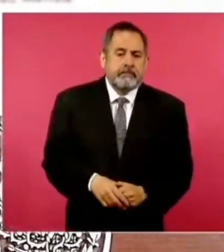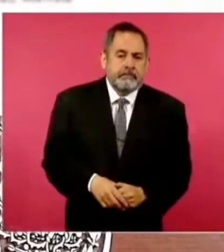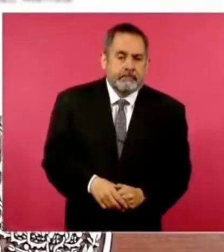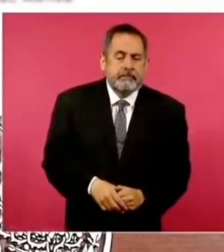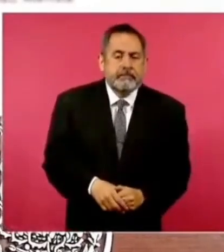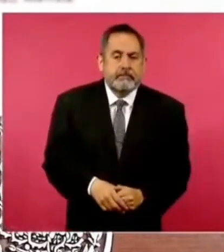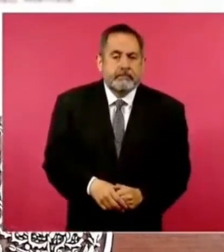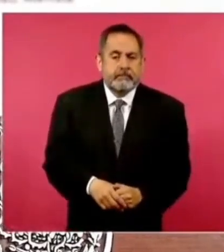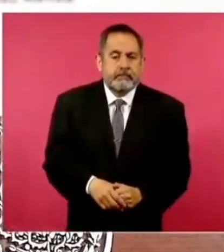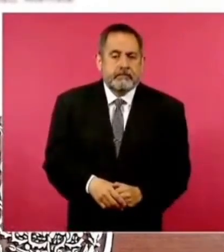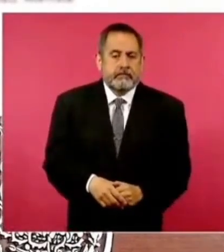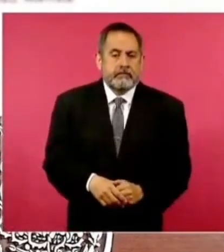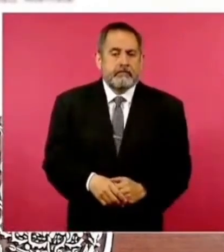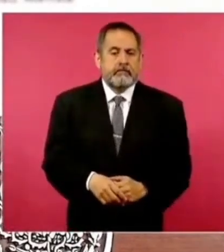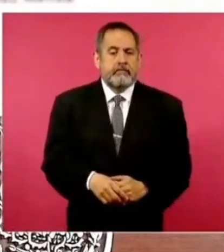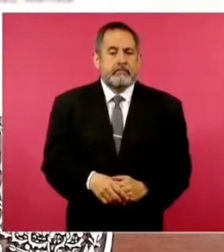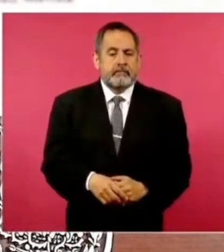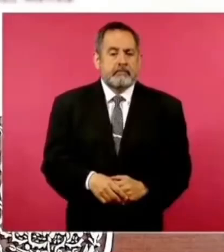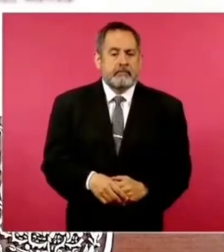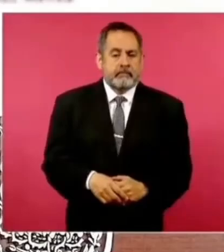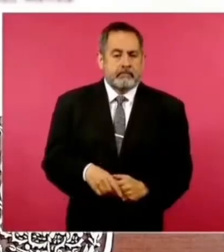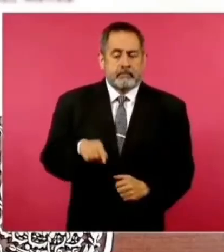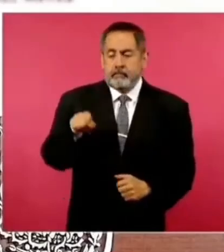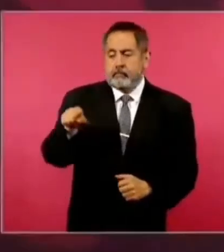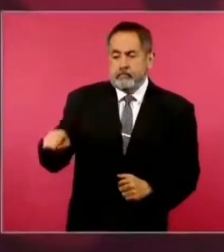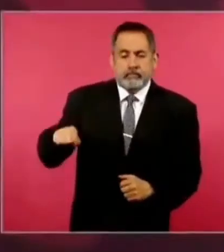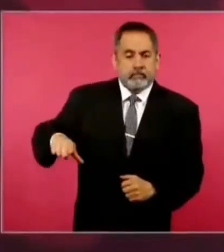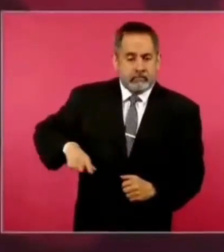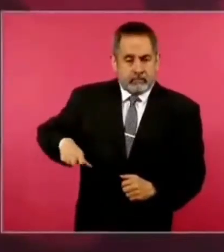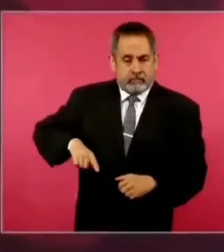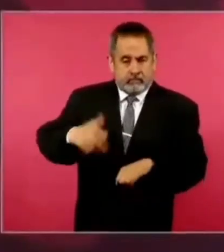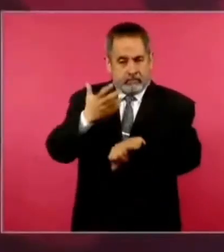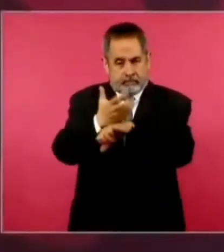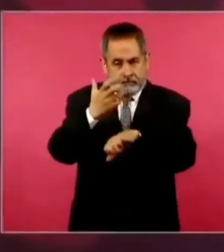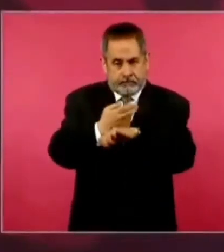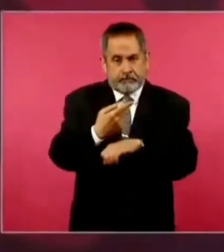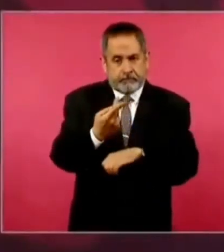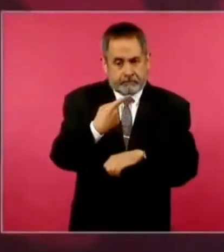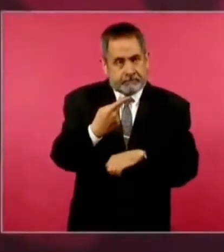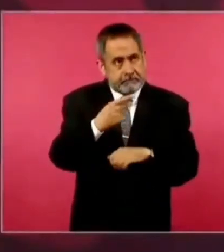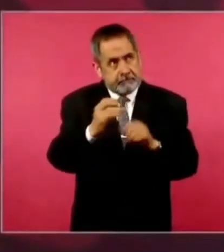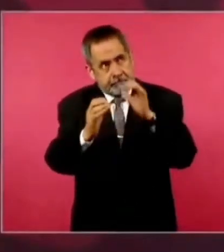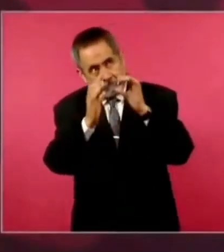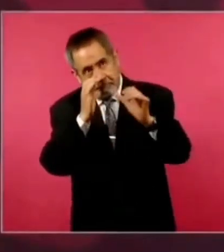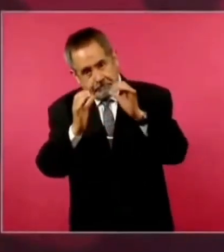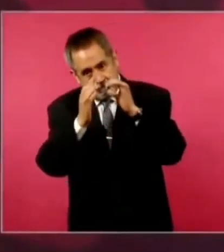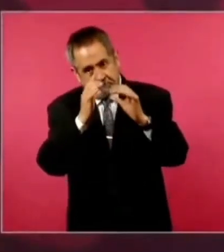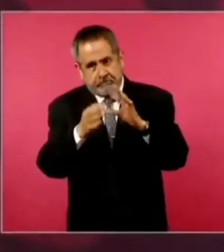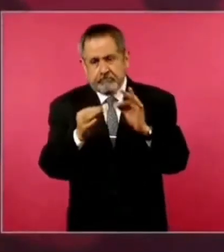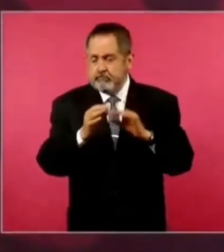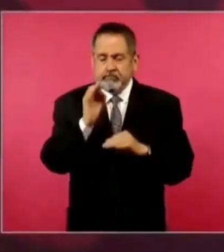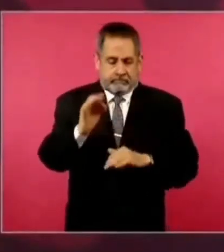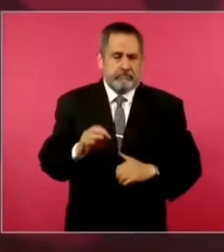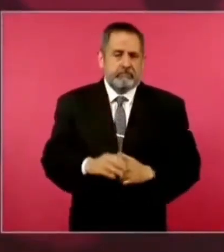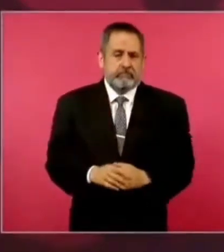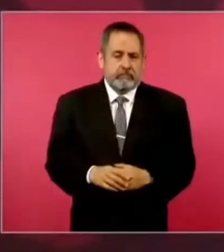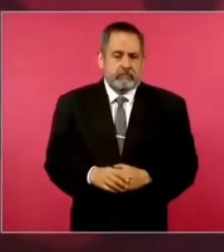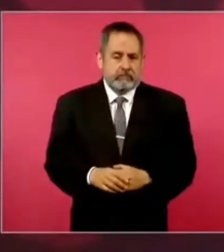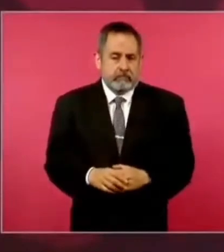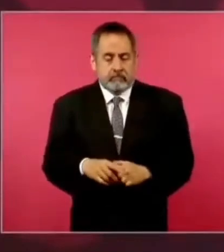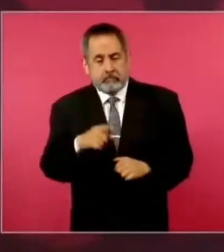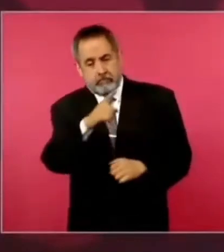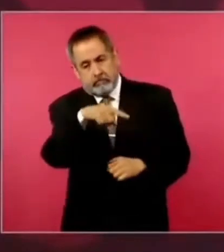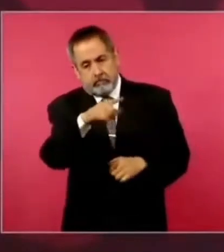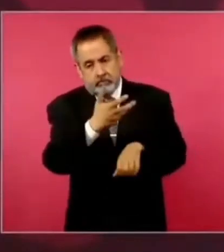hay comunicación, comunicación con el gobierno de Estados Unidos, ellos están tomando